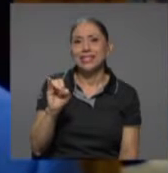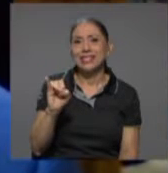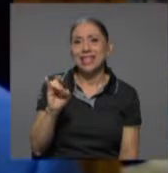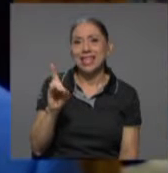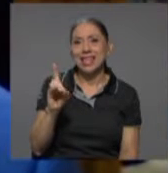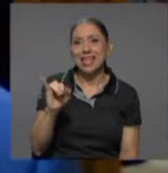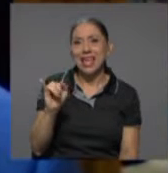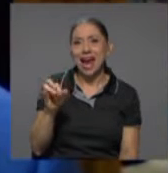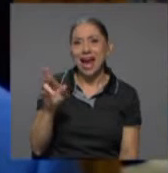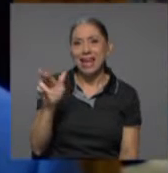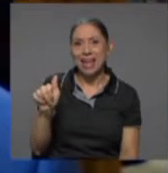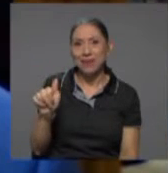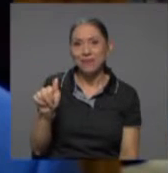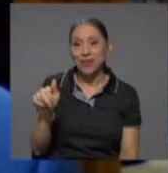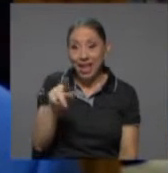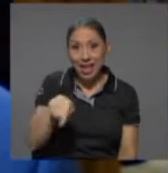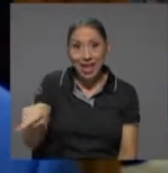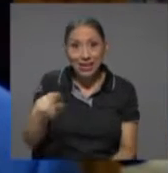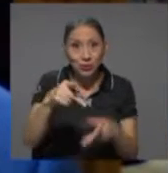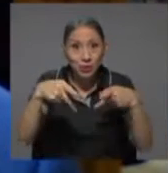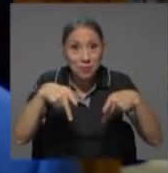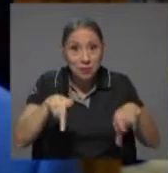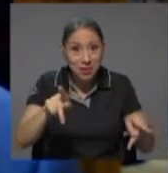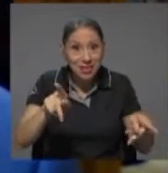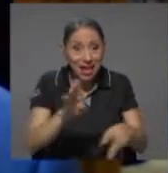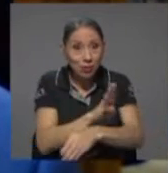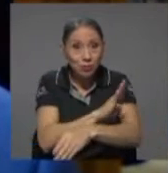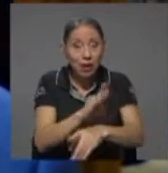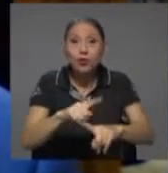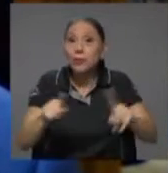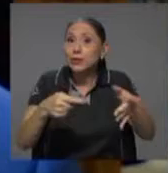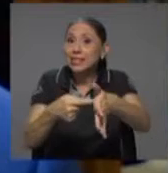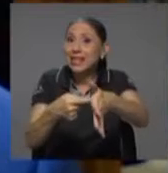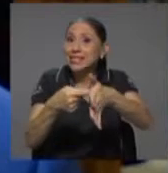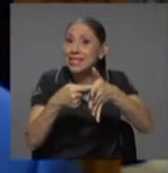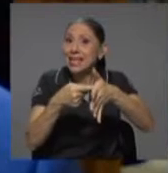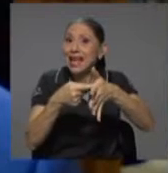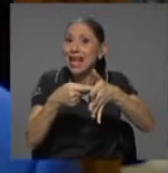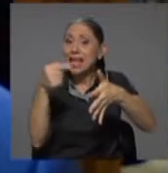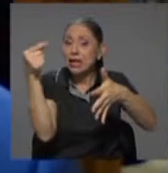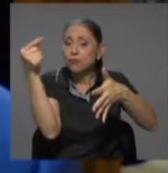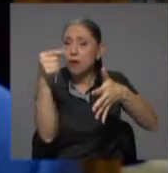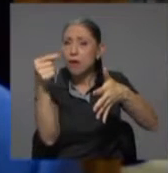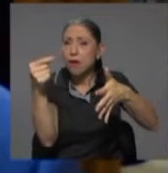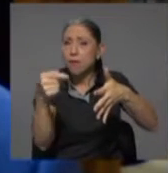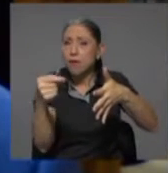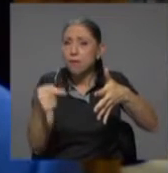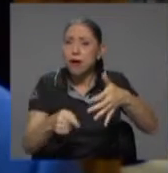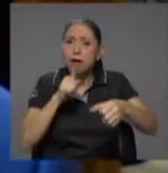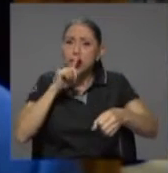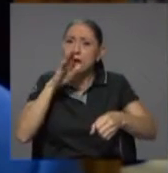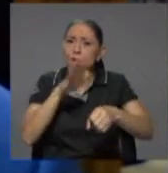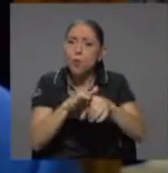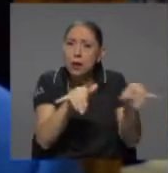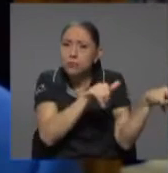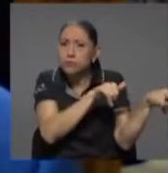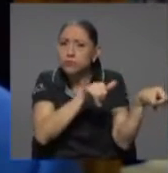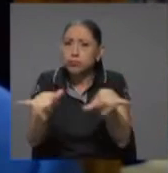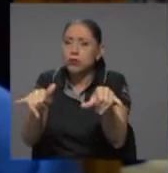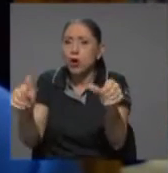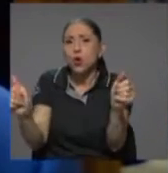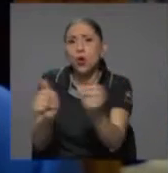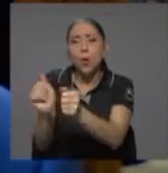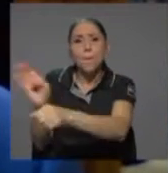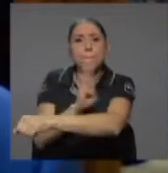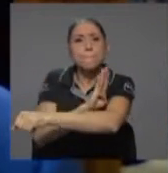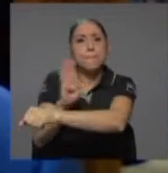le permite hacer eso a los bancos, pero se les exige que cumplan esencialmente con todo lo mismo que tienen que cumplir los bancos extranjeros